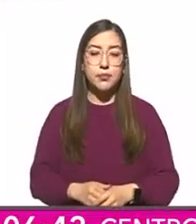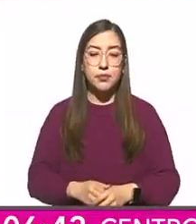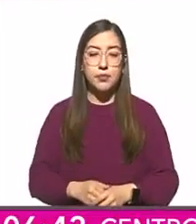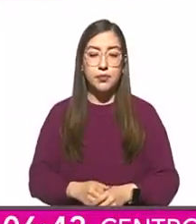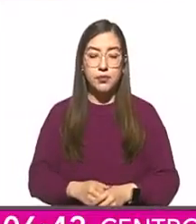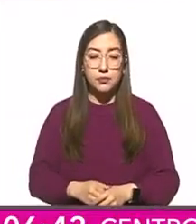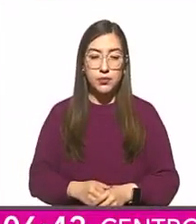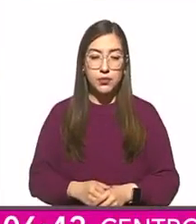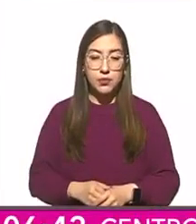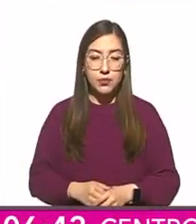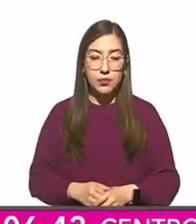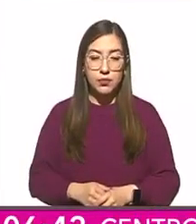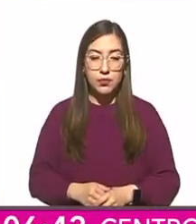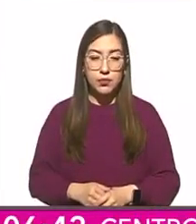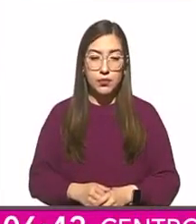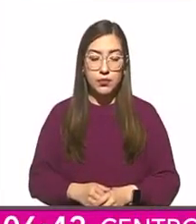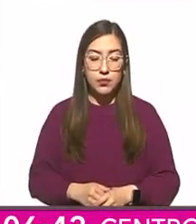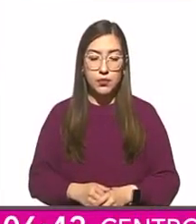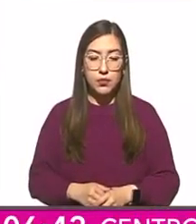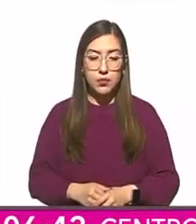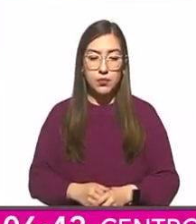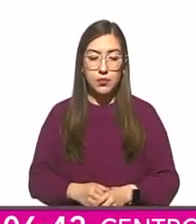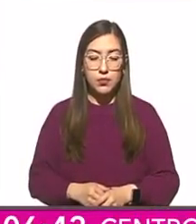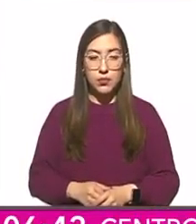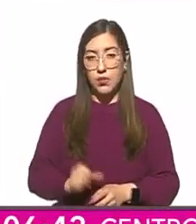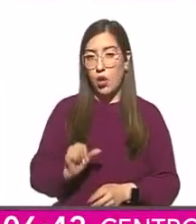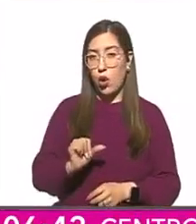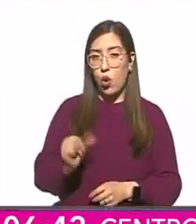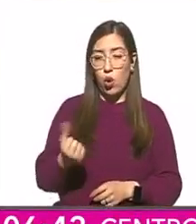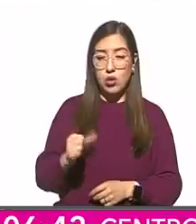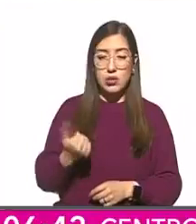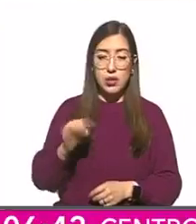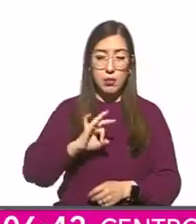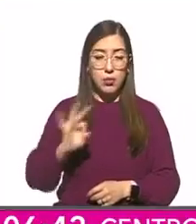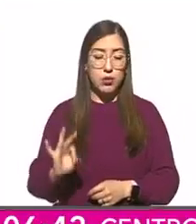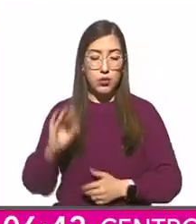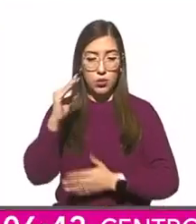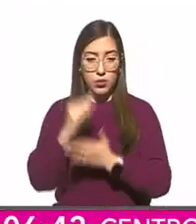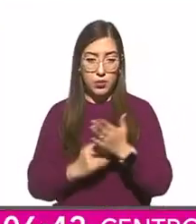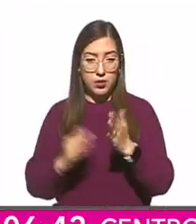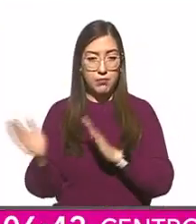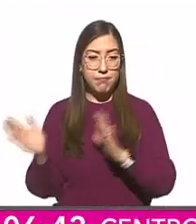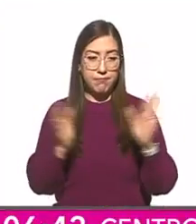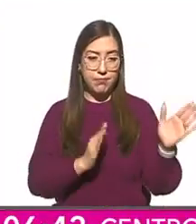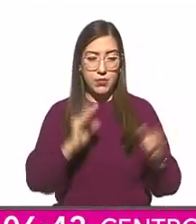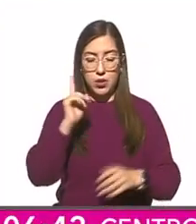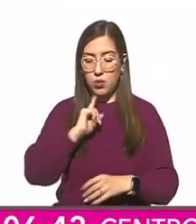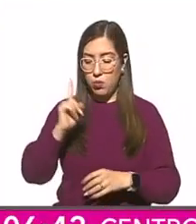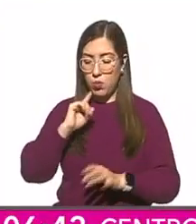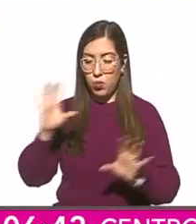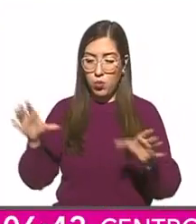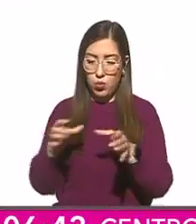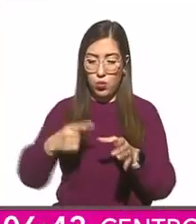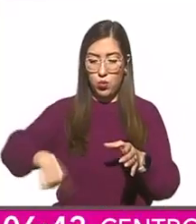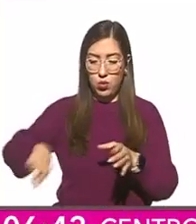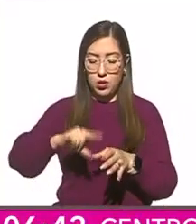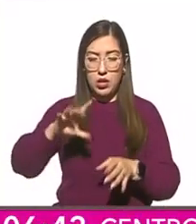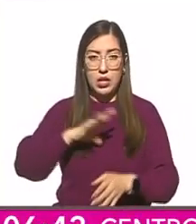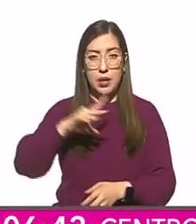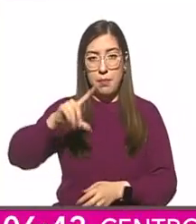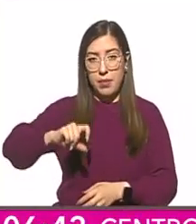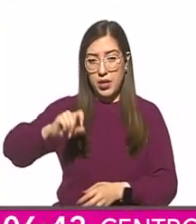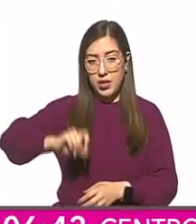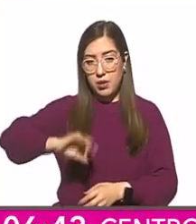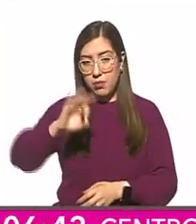orden del 11%. Las mujeres constituyen aproximadamente el 20%